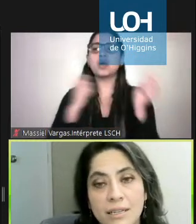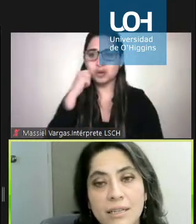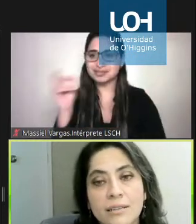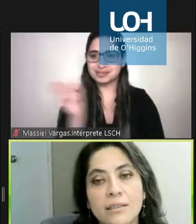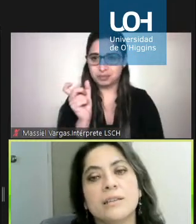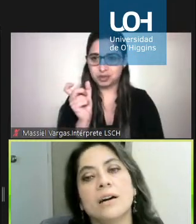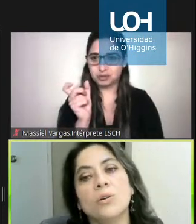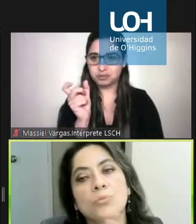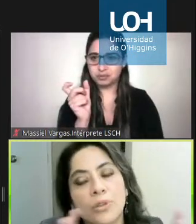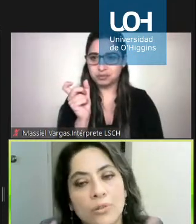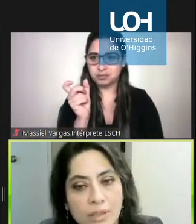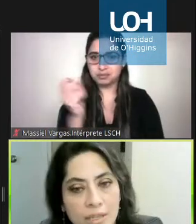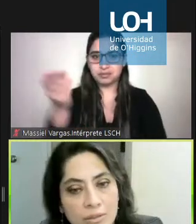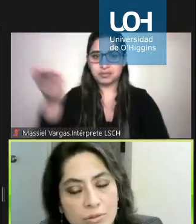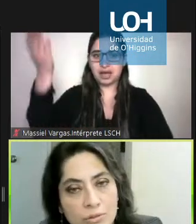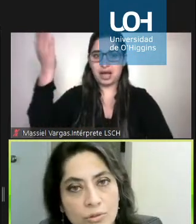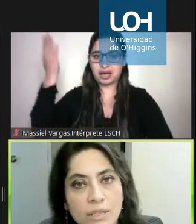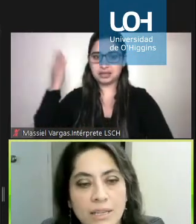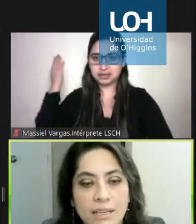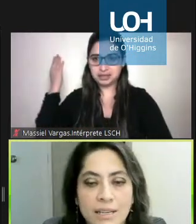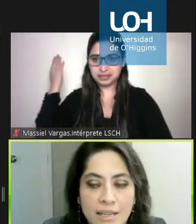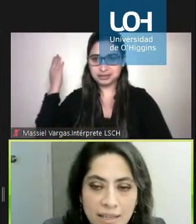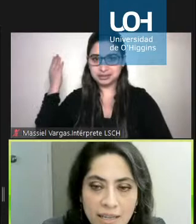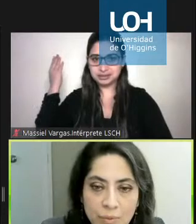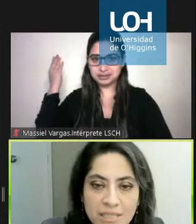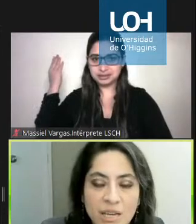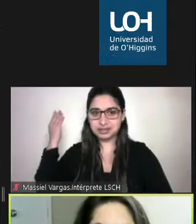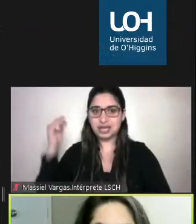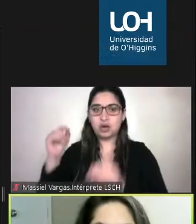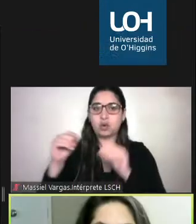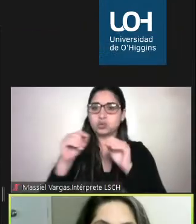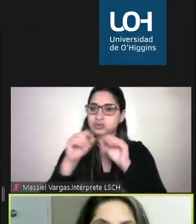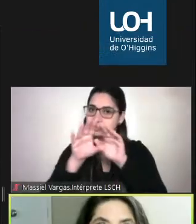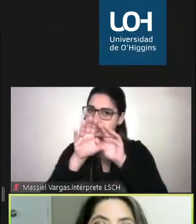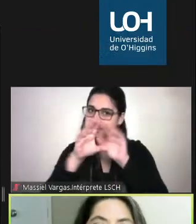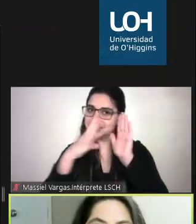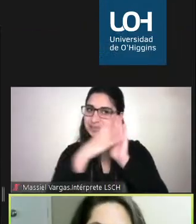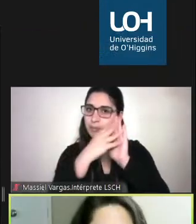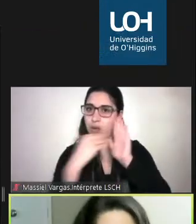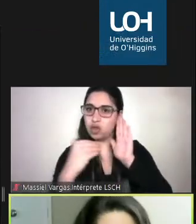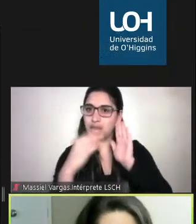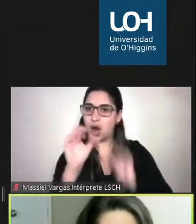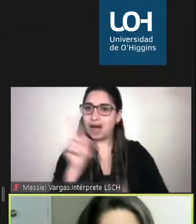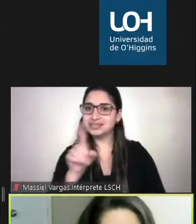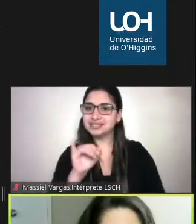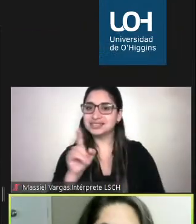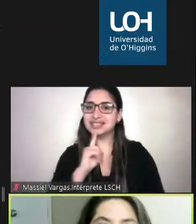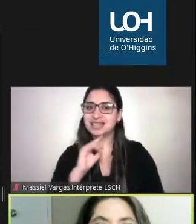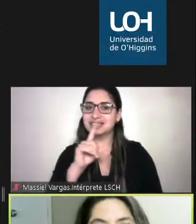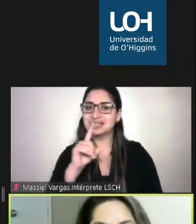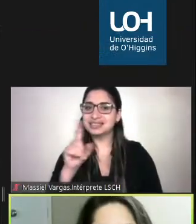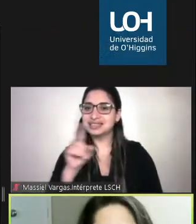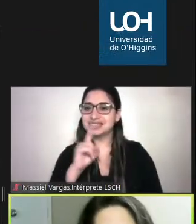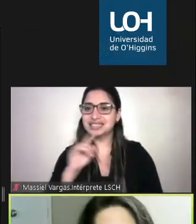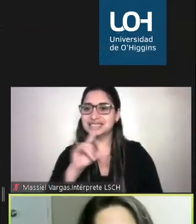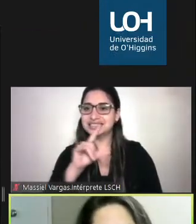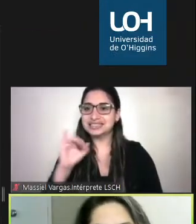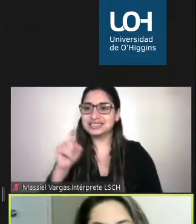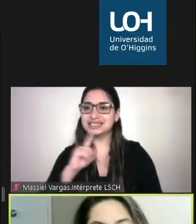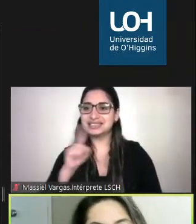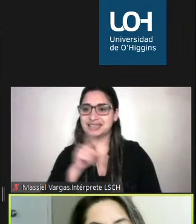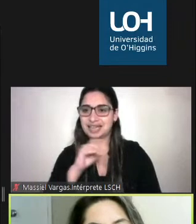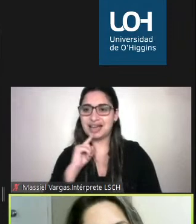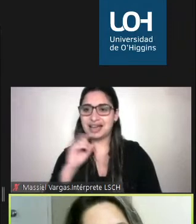asistencialista, a un modelo de derechos donde la discapacidad es más bien un resultado, no un hecho en sí,